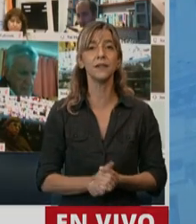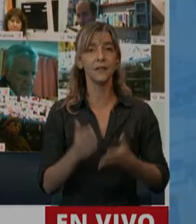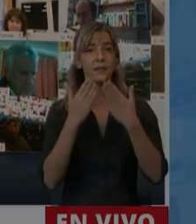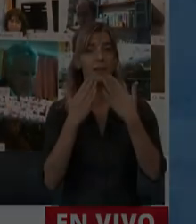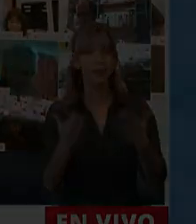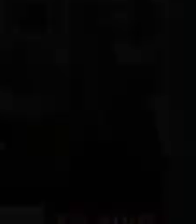señor diputado.